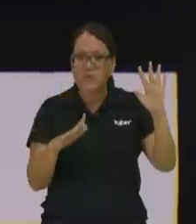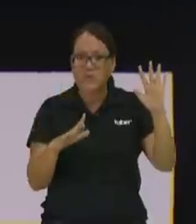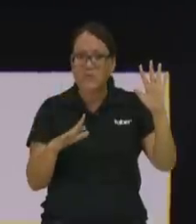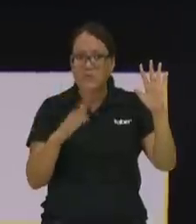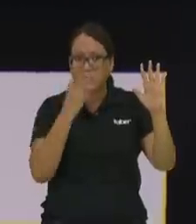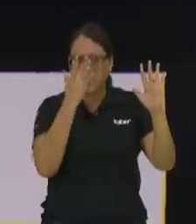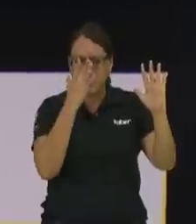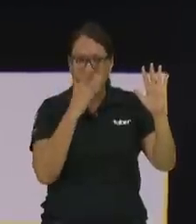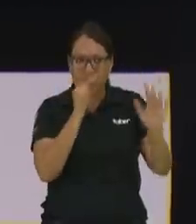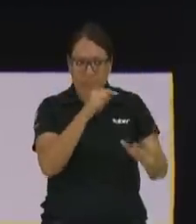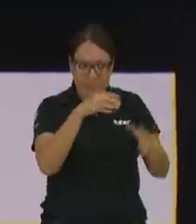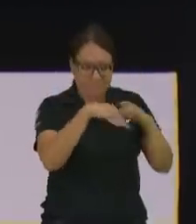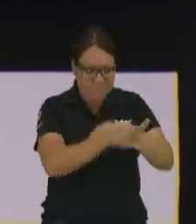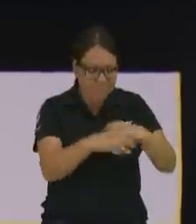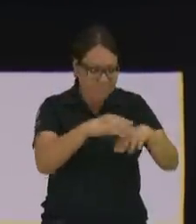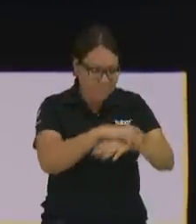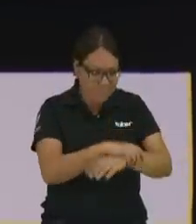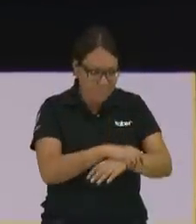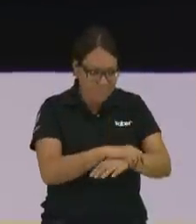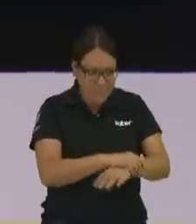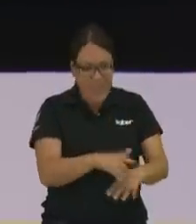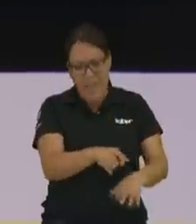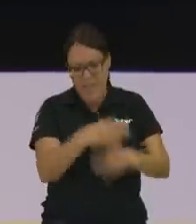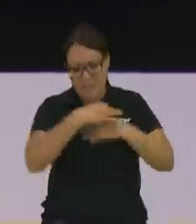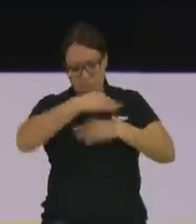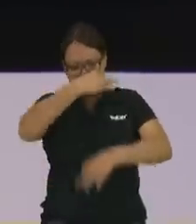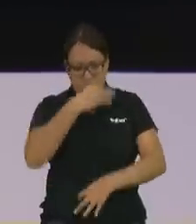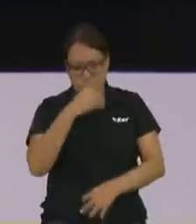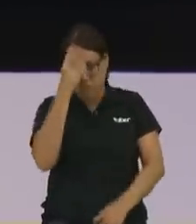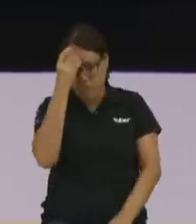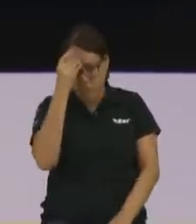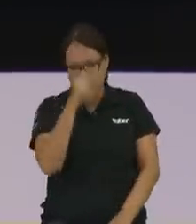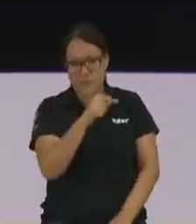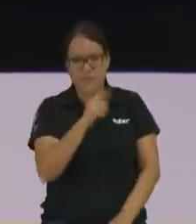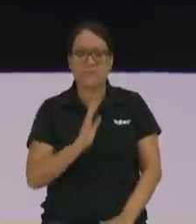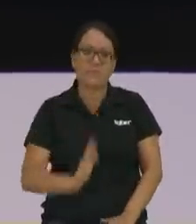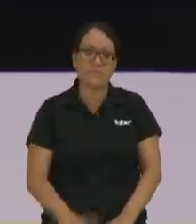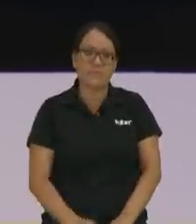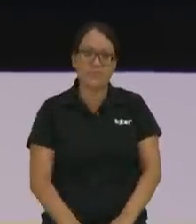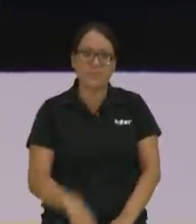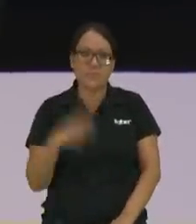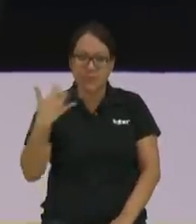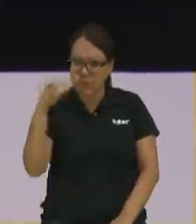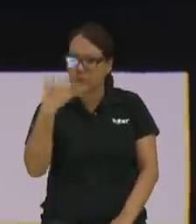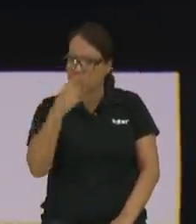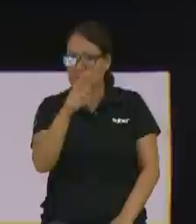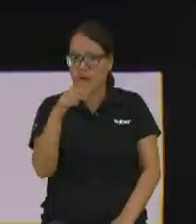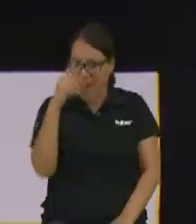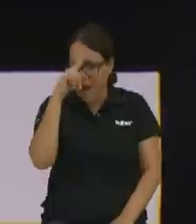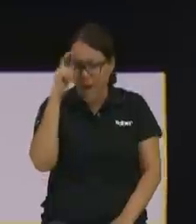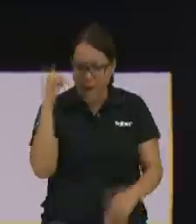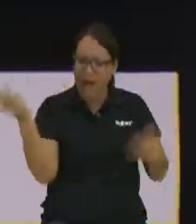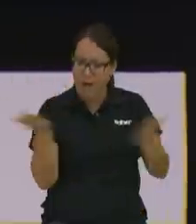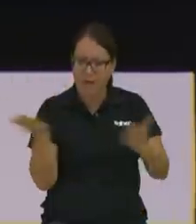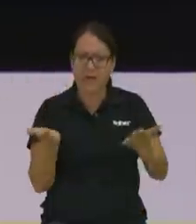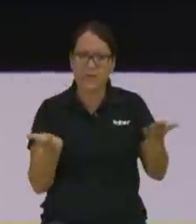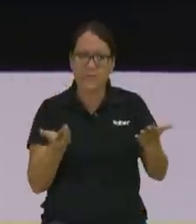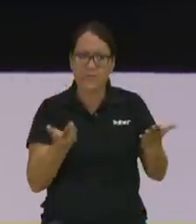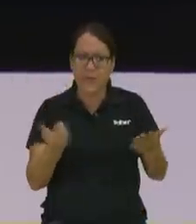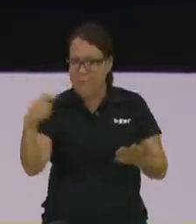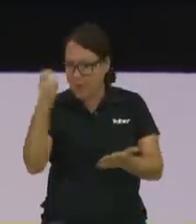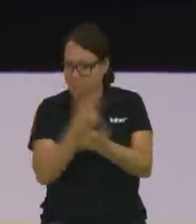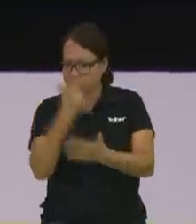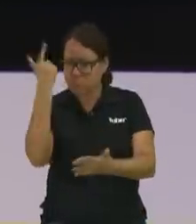estos son mis tenis estos son mis zapatos de salir este es mi traje para domingo este es mi ropa para salir nada más acelere acelere acelere acelere acelere acelere vaya a la